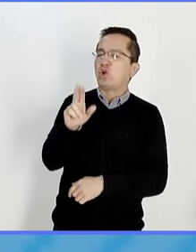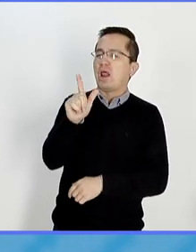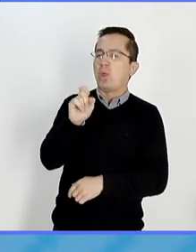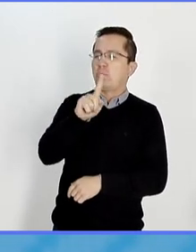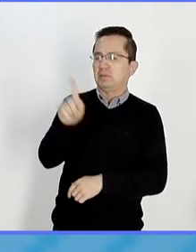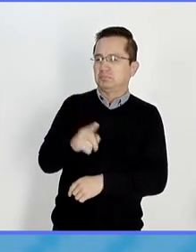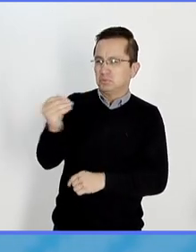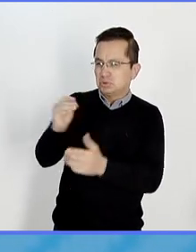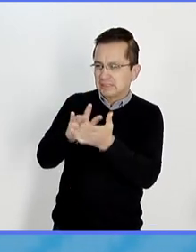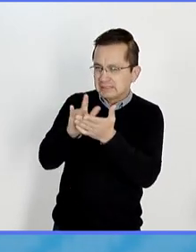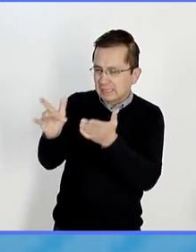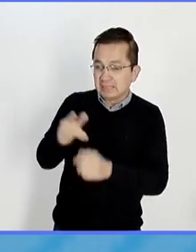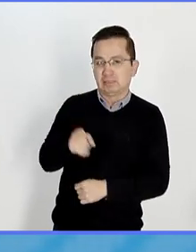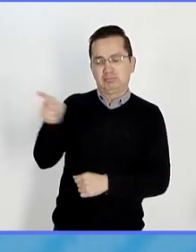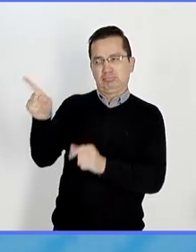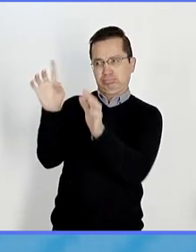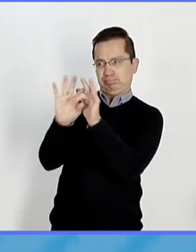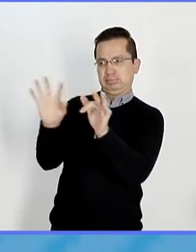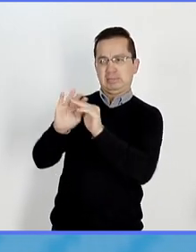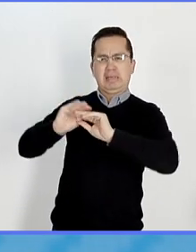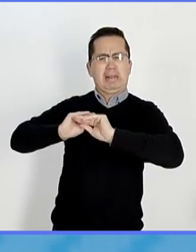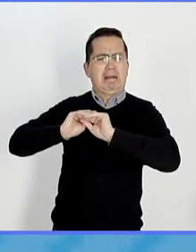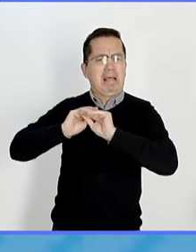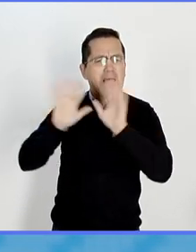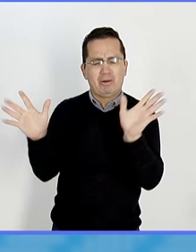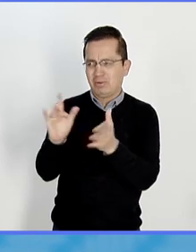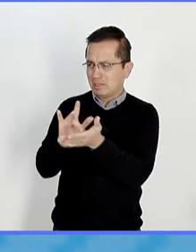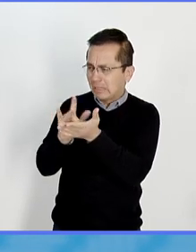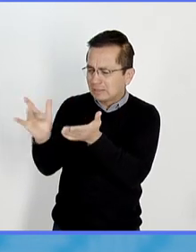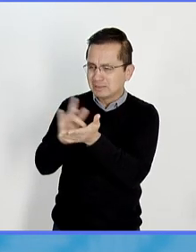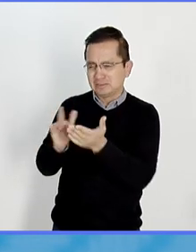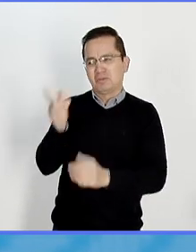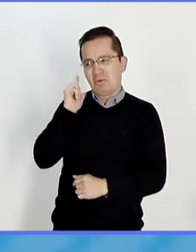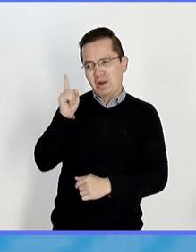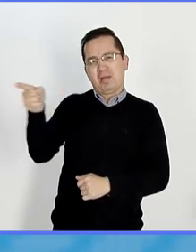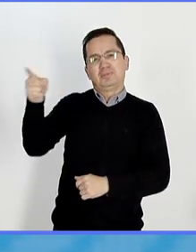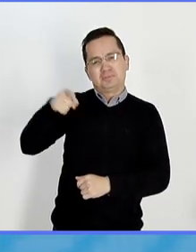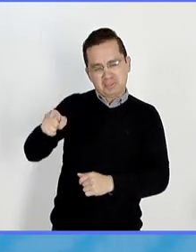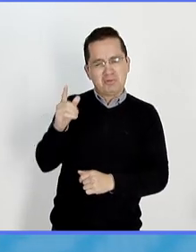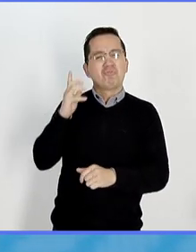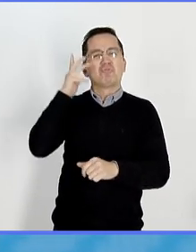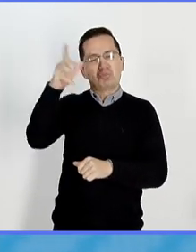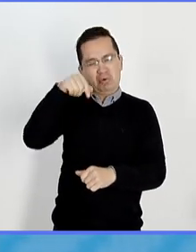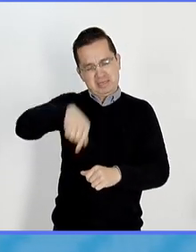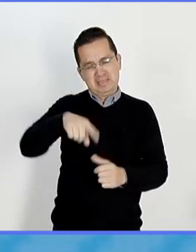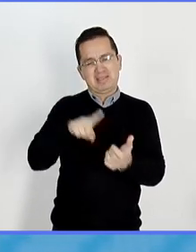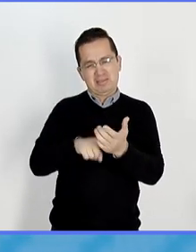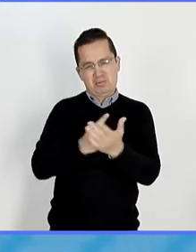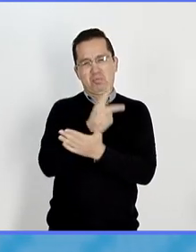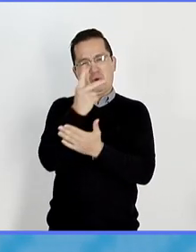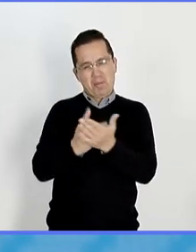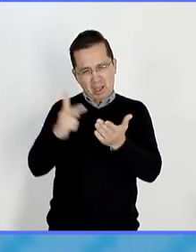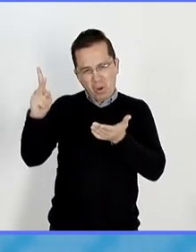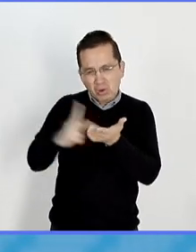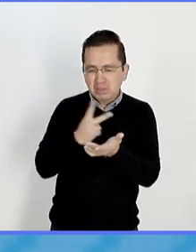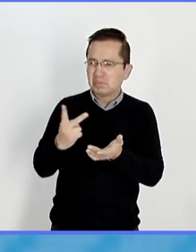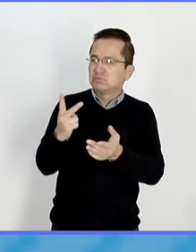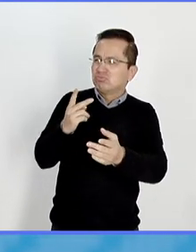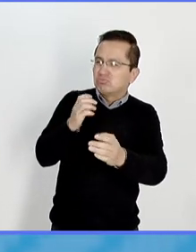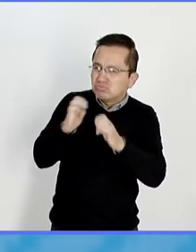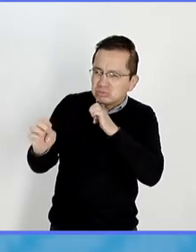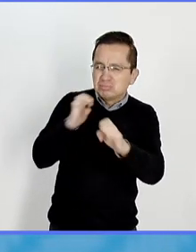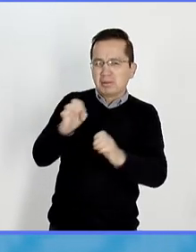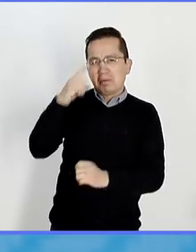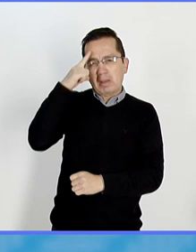Le agradezco sus minutos, su claridad y, pues, que esté constantemente con nosotros aquí en este espacio de la UNAM Responde para mantenernos, pues,